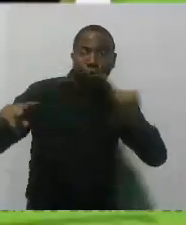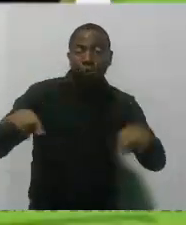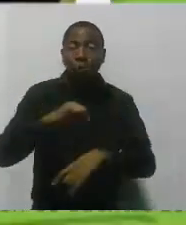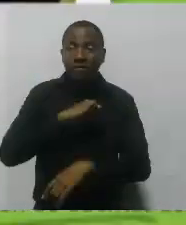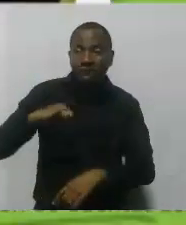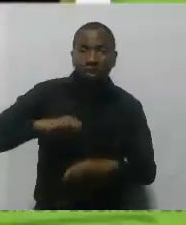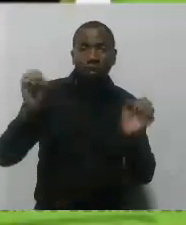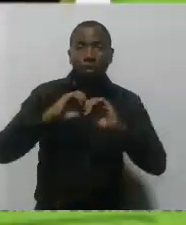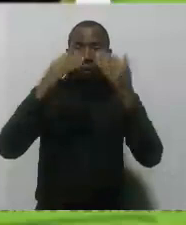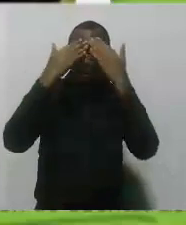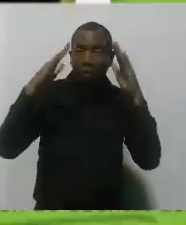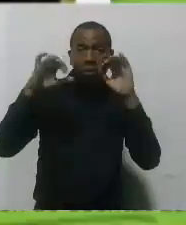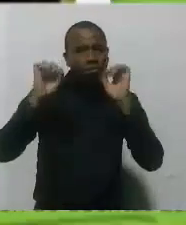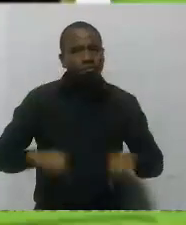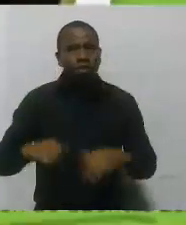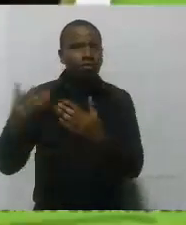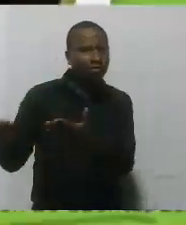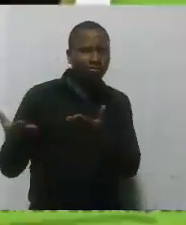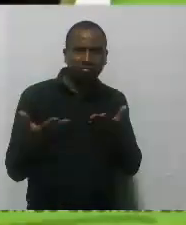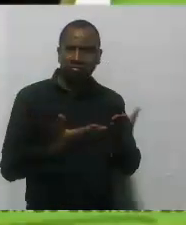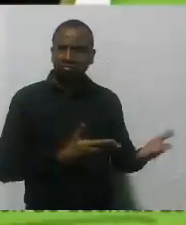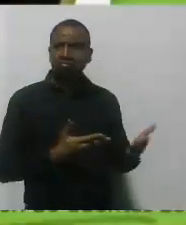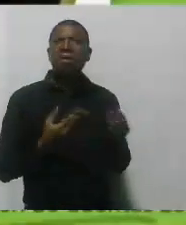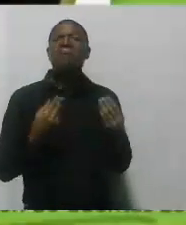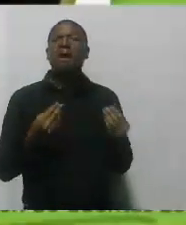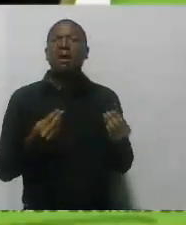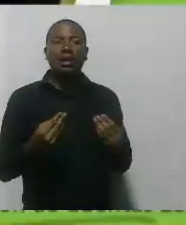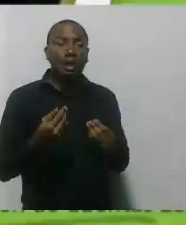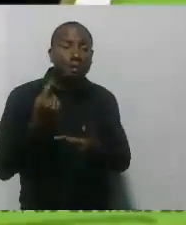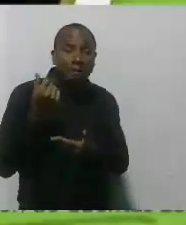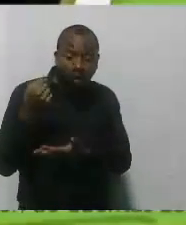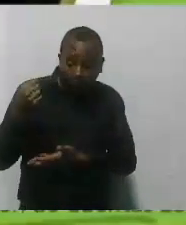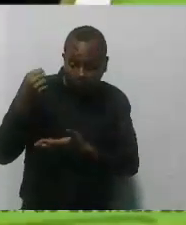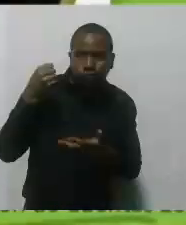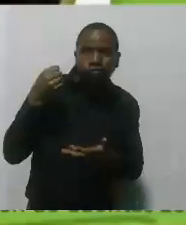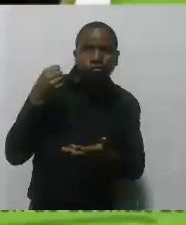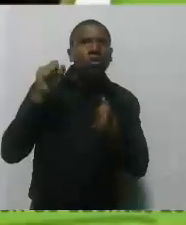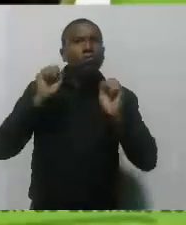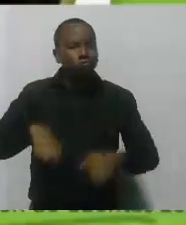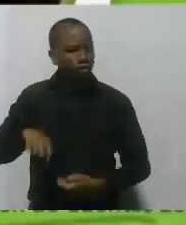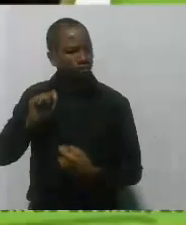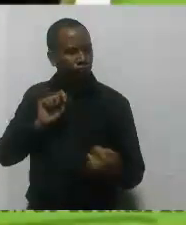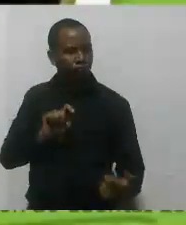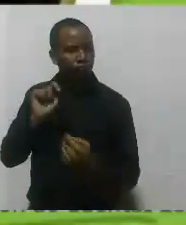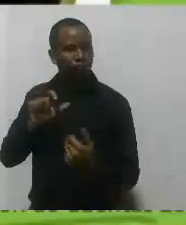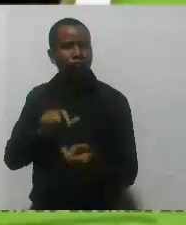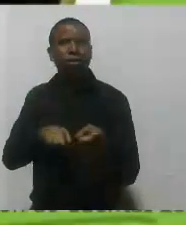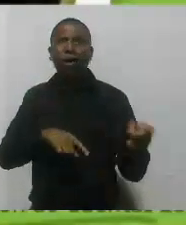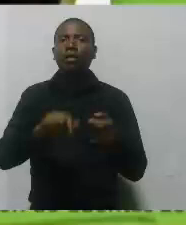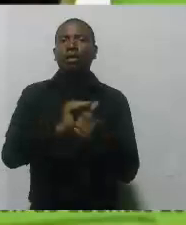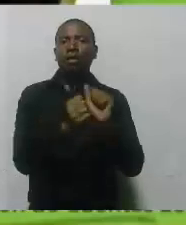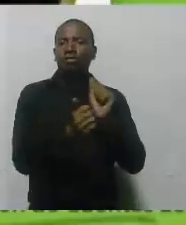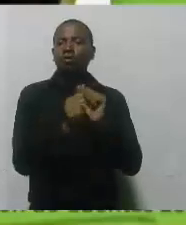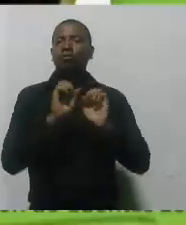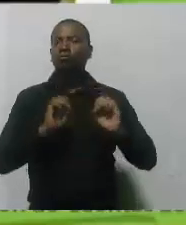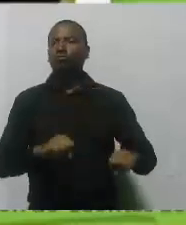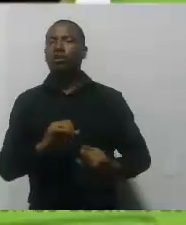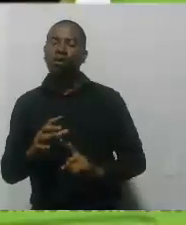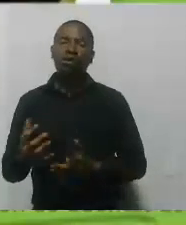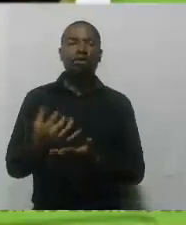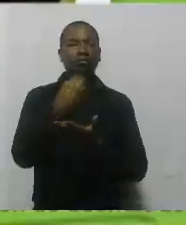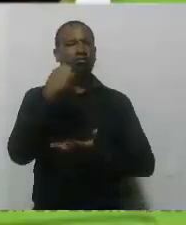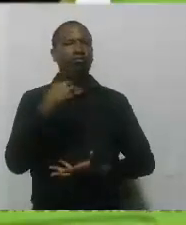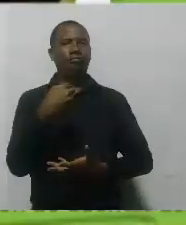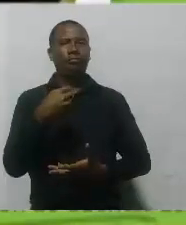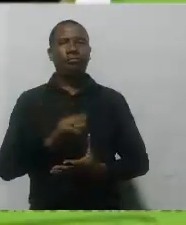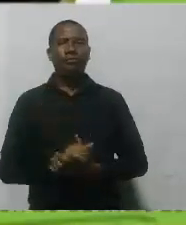a participar de esos recursos y que sus dineros lleguen directamente a ellos. En este corte